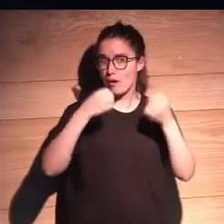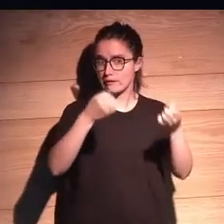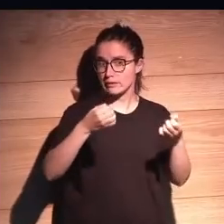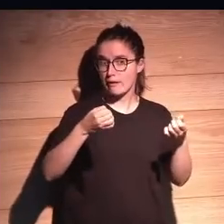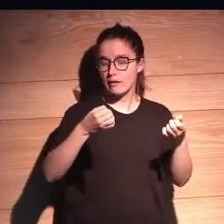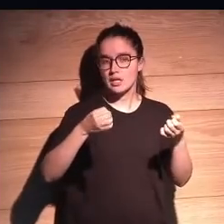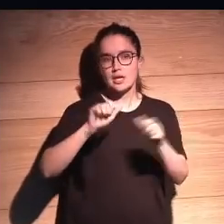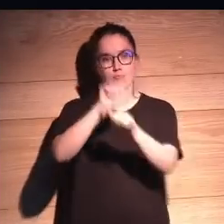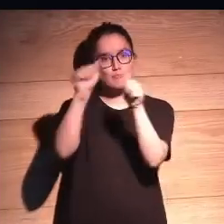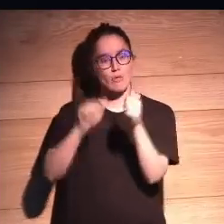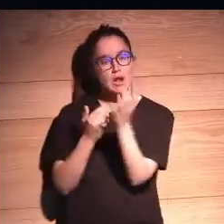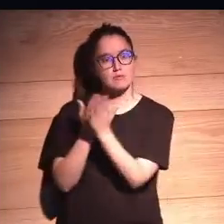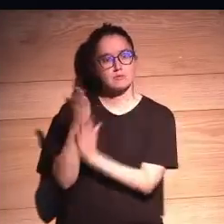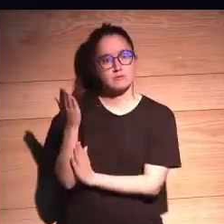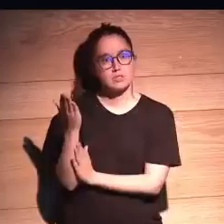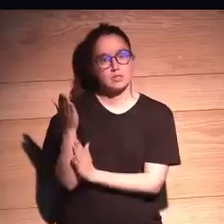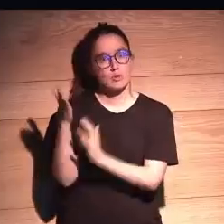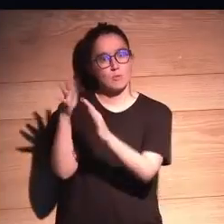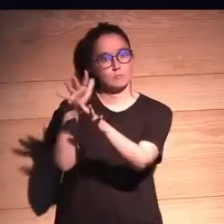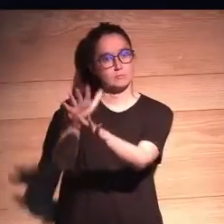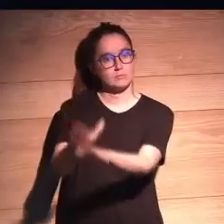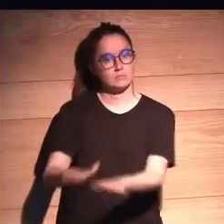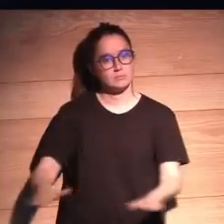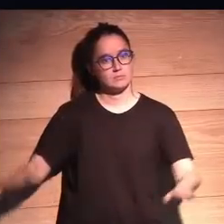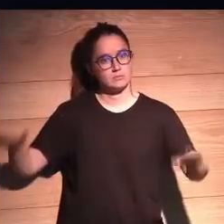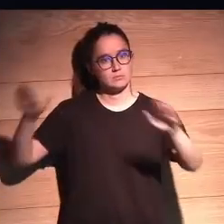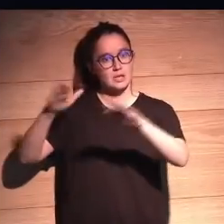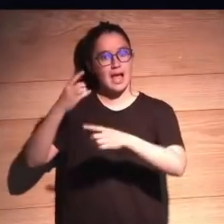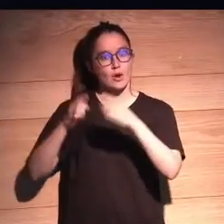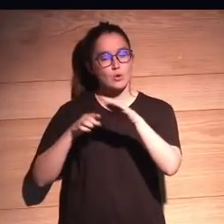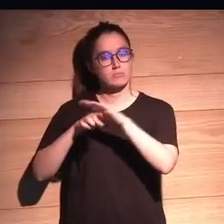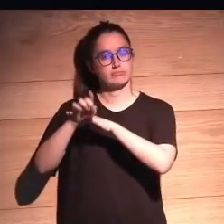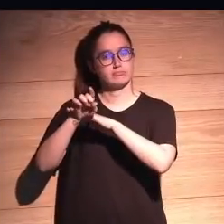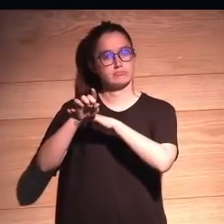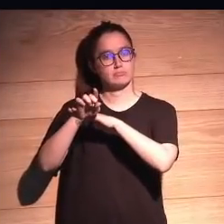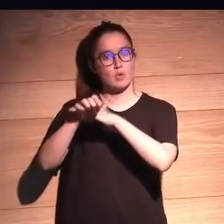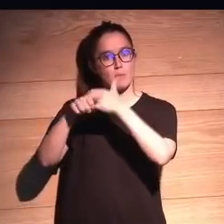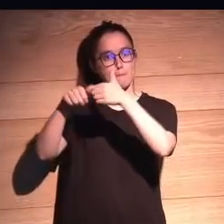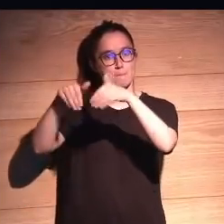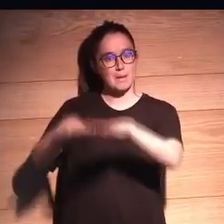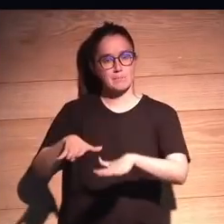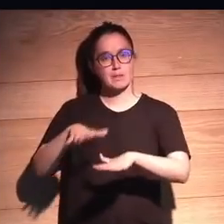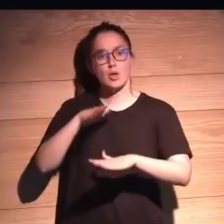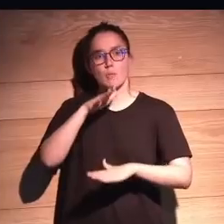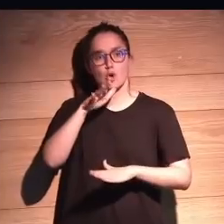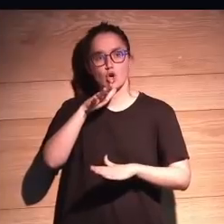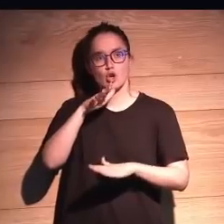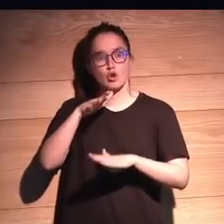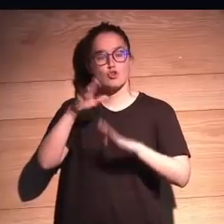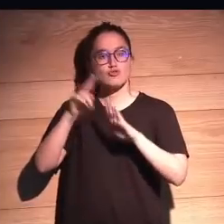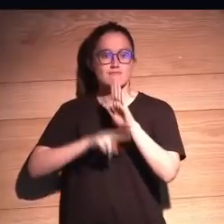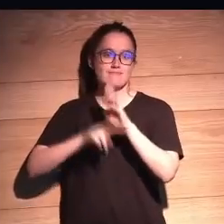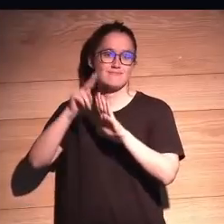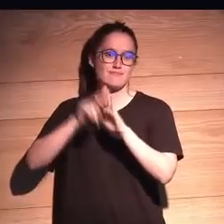y modelos en los que se ralentizan, ¿no? Y separan ciertos avances por la lentitud de la